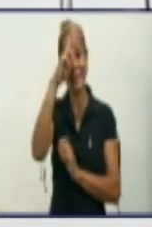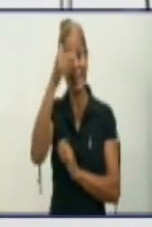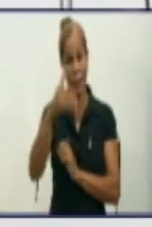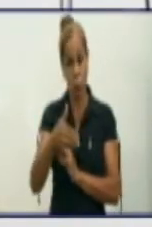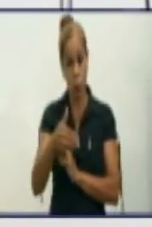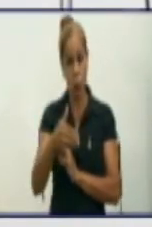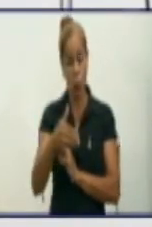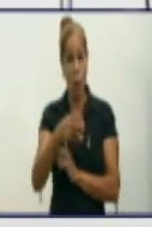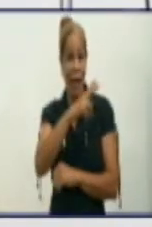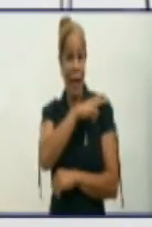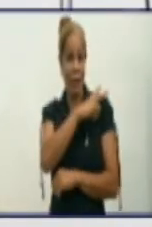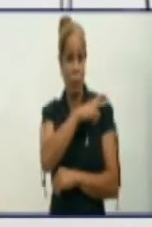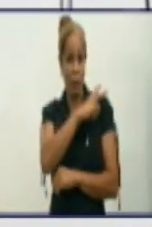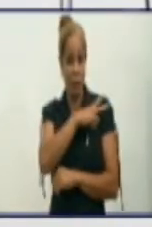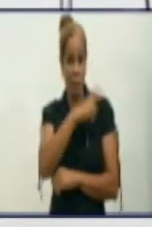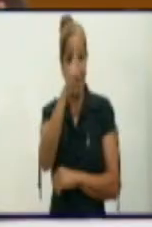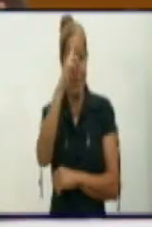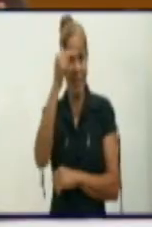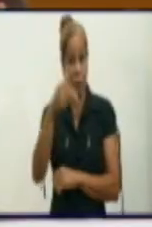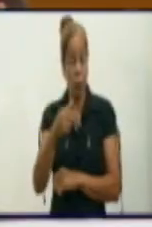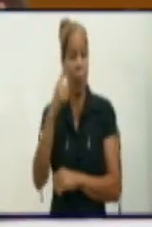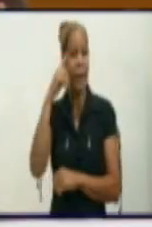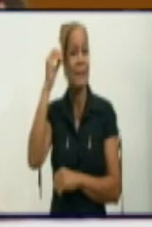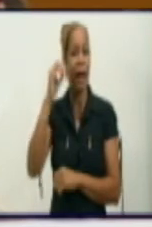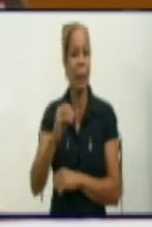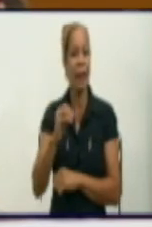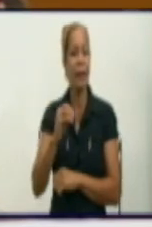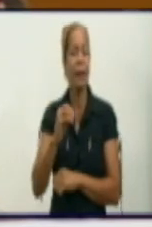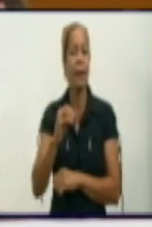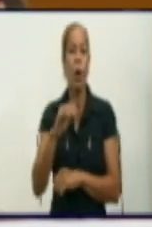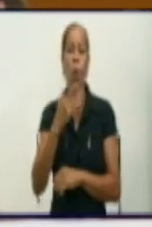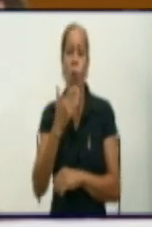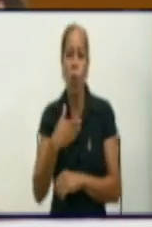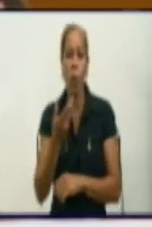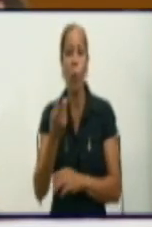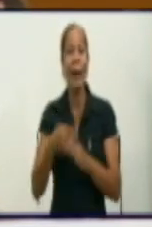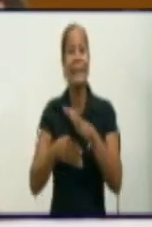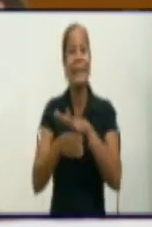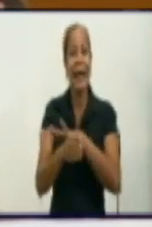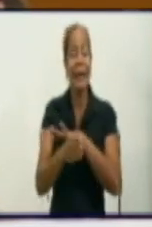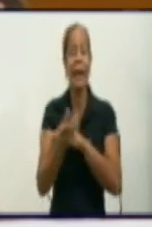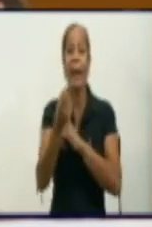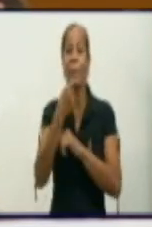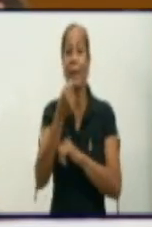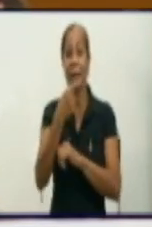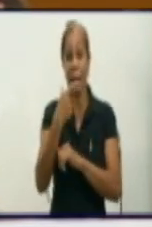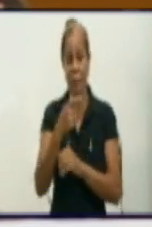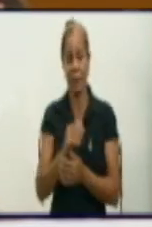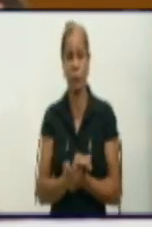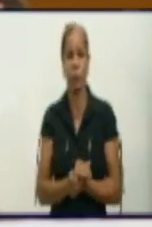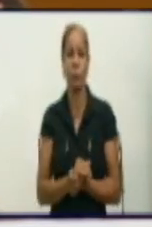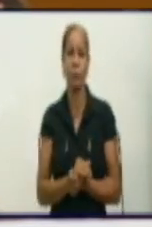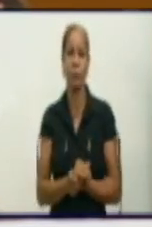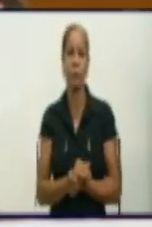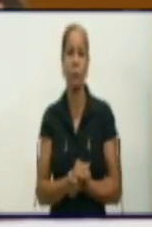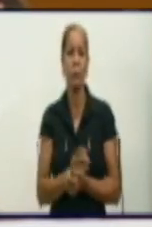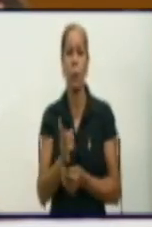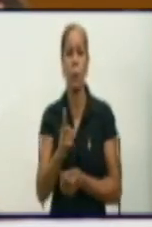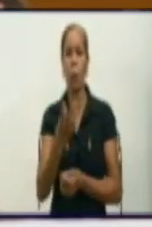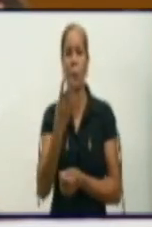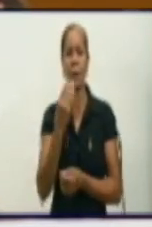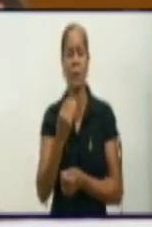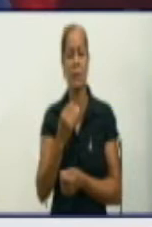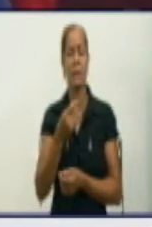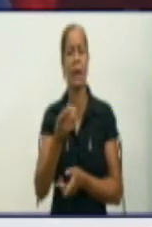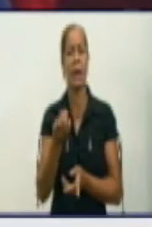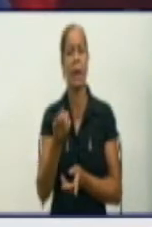llamar esta persona? ¿De dónde es la persona? Es de aquí, de Bayama. ¿Pero de qué área de salud no dice? No, no me dice. Se